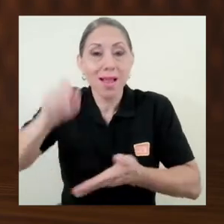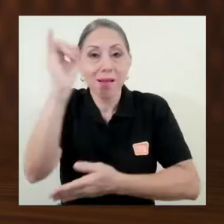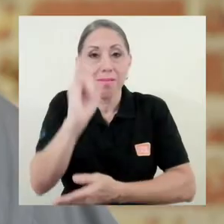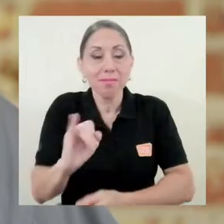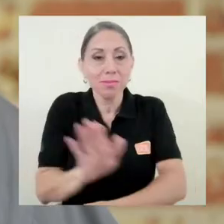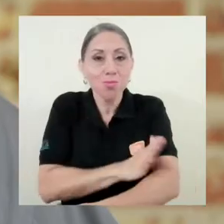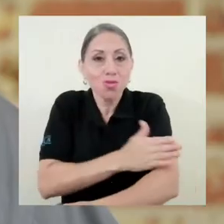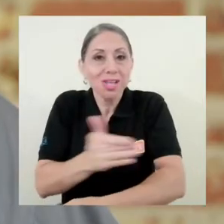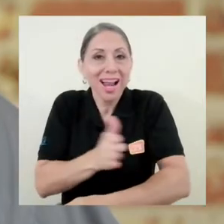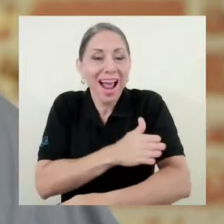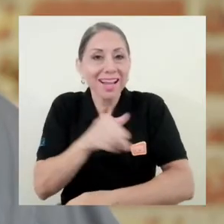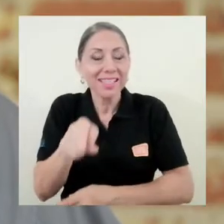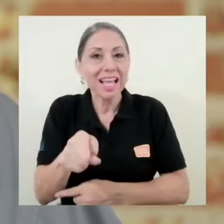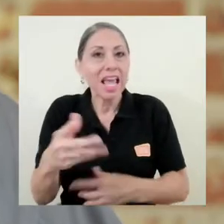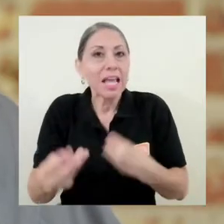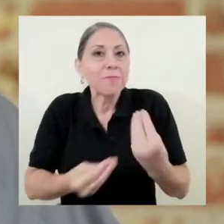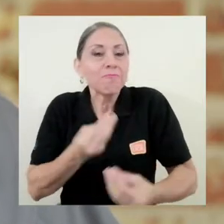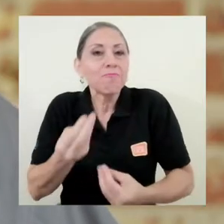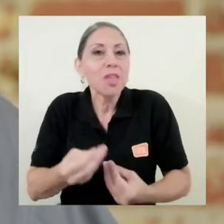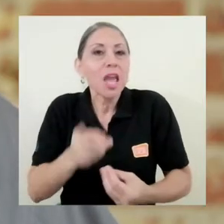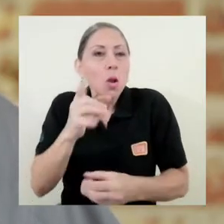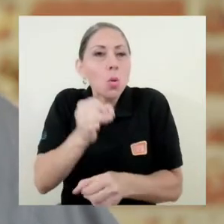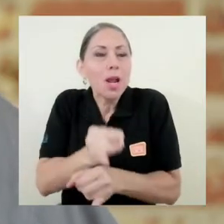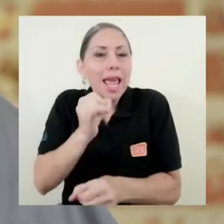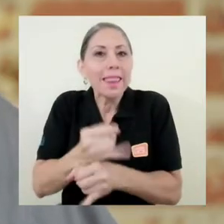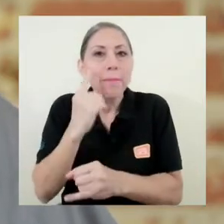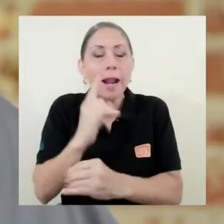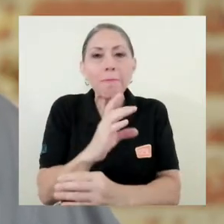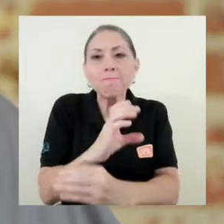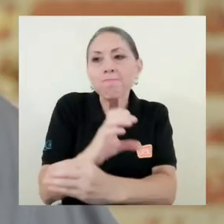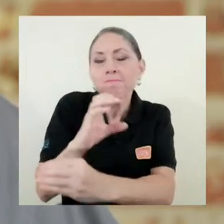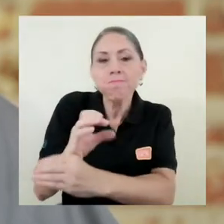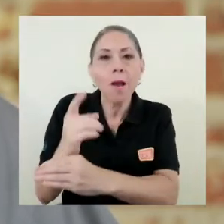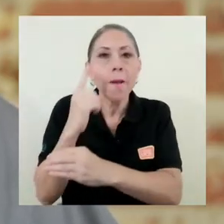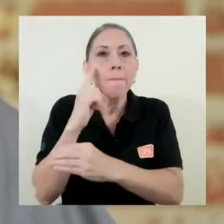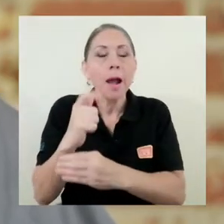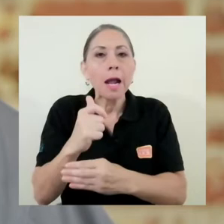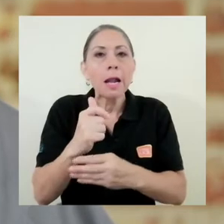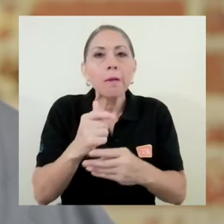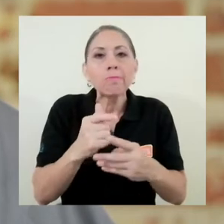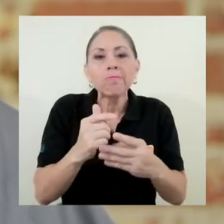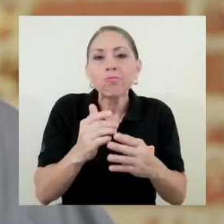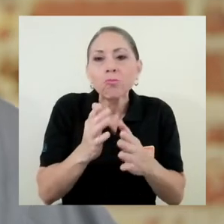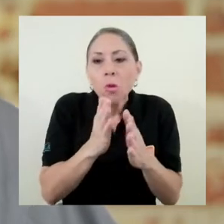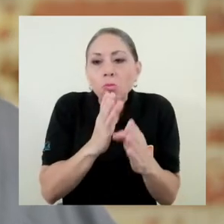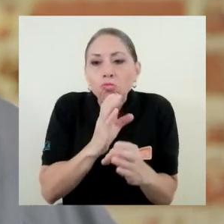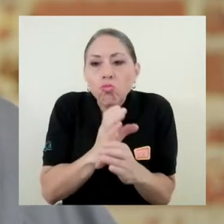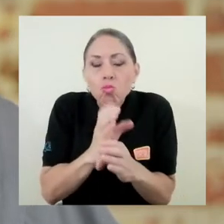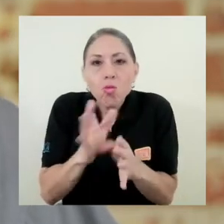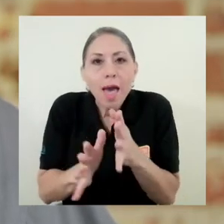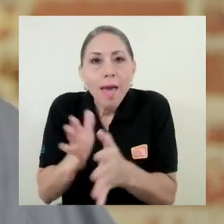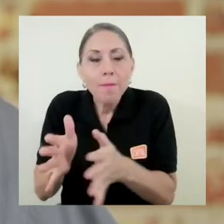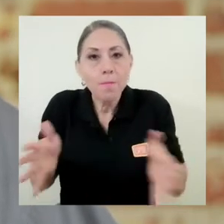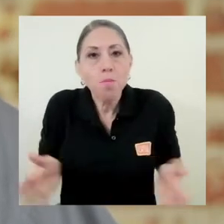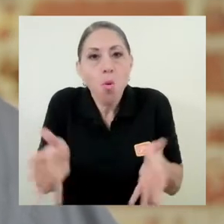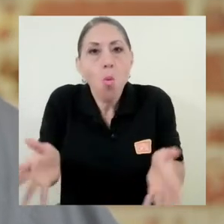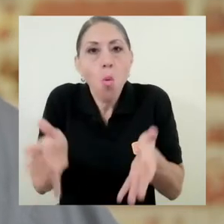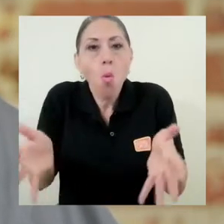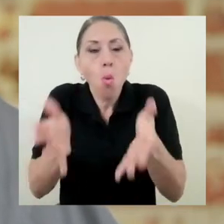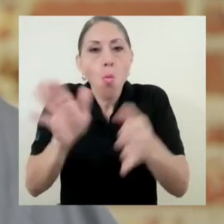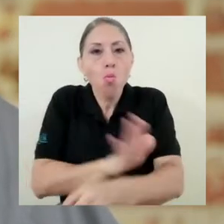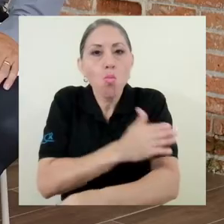convertirse en un ente de salvaguarda, de rescate y además de promoción De la música